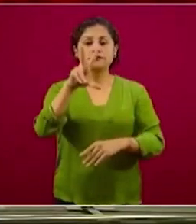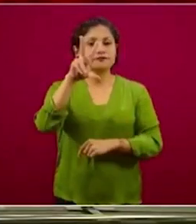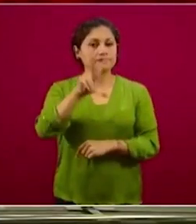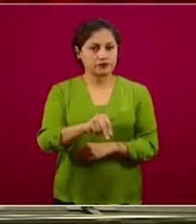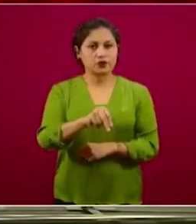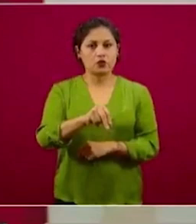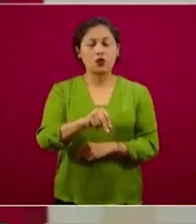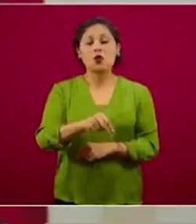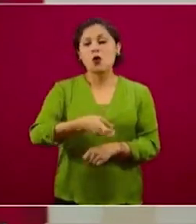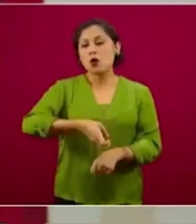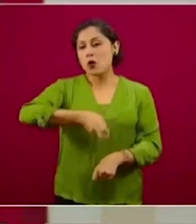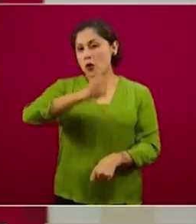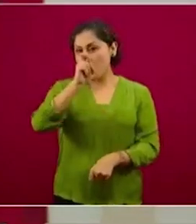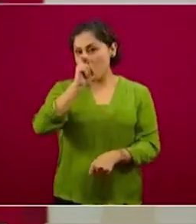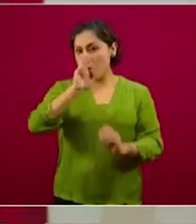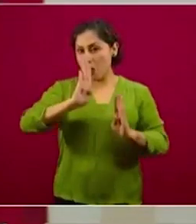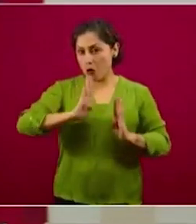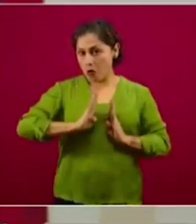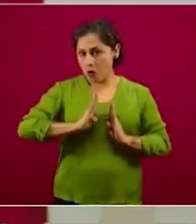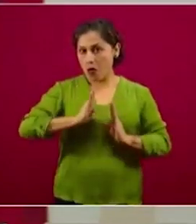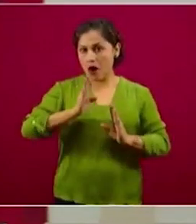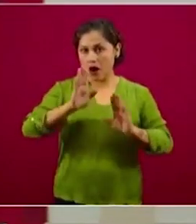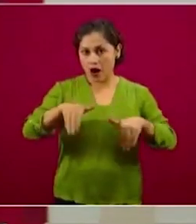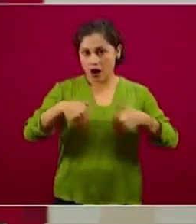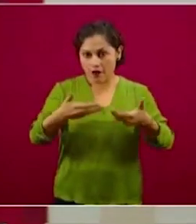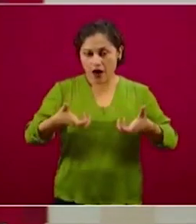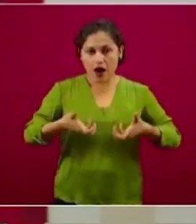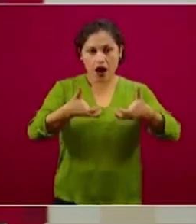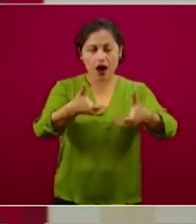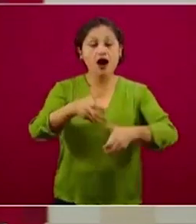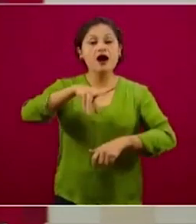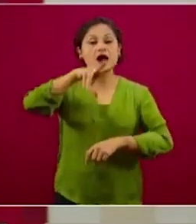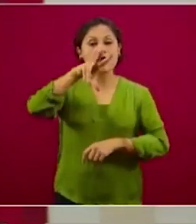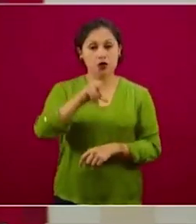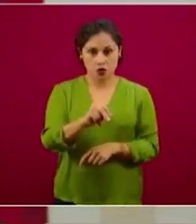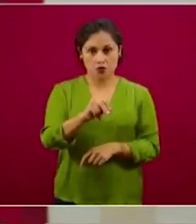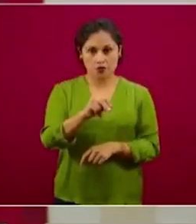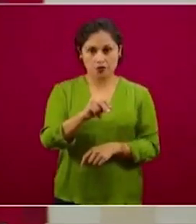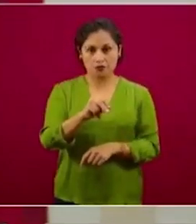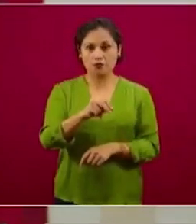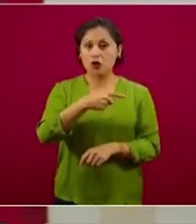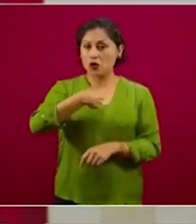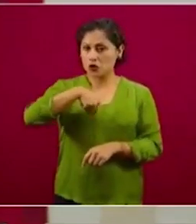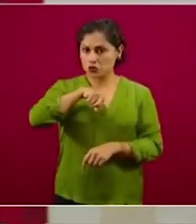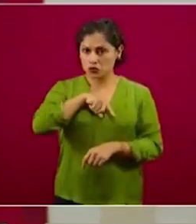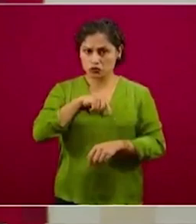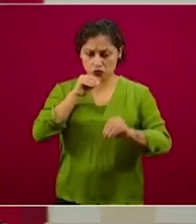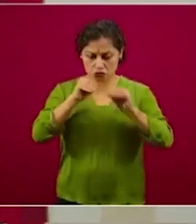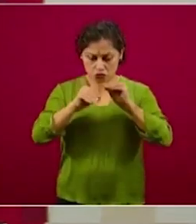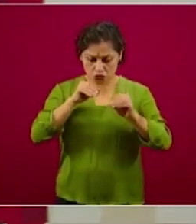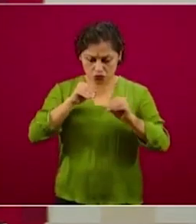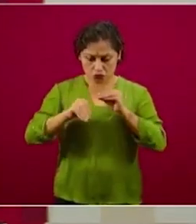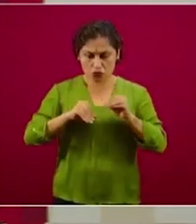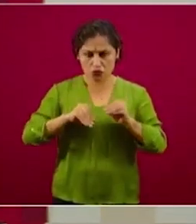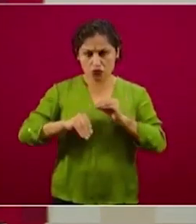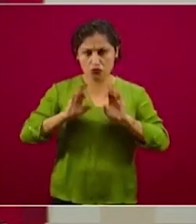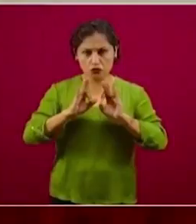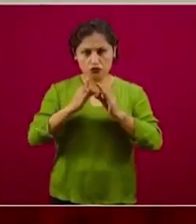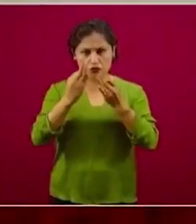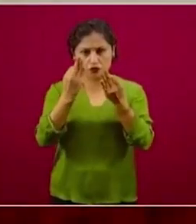como mecanismo de coerción. Las intervenciones de salud pública que diseñó el gobierno de México fueron